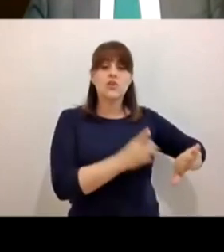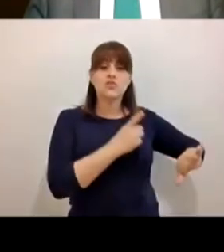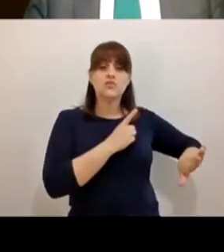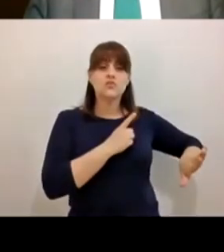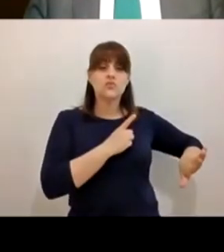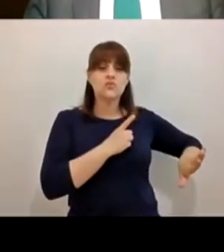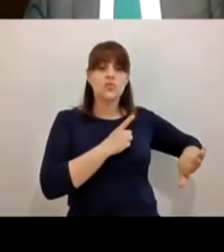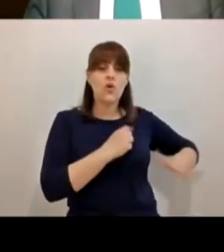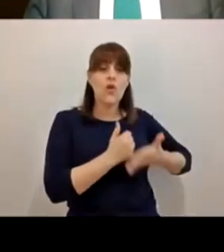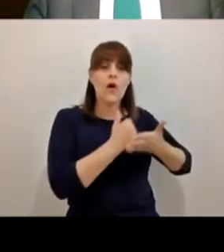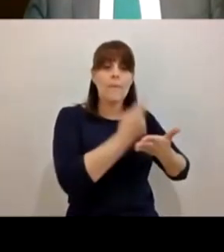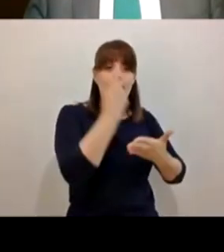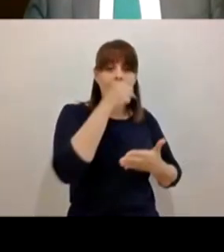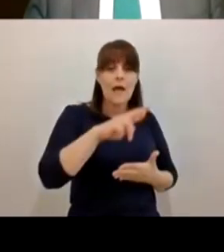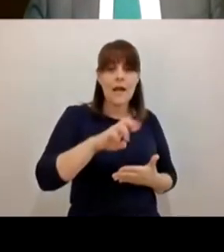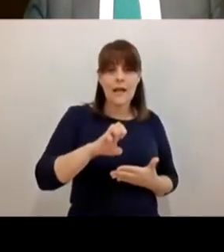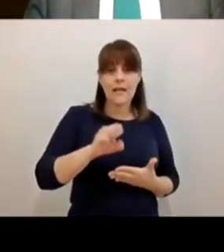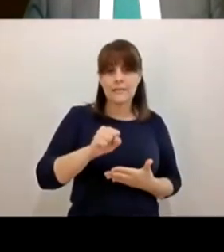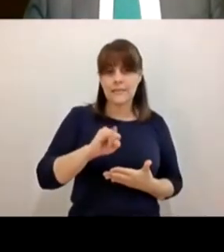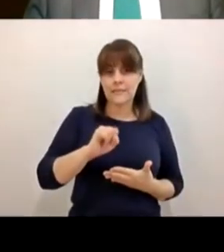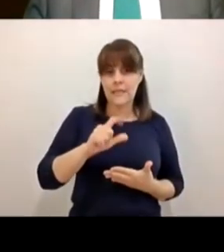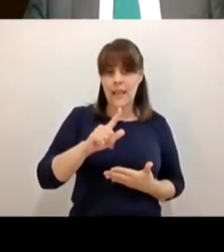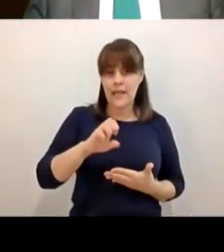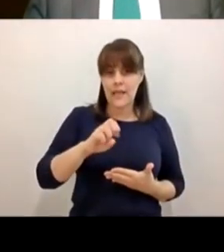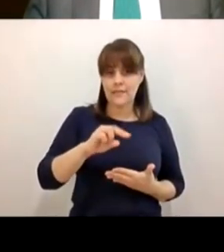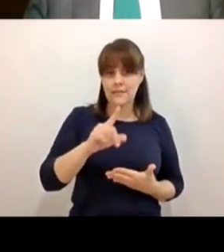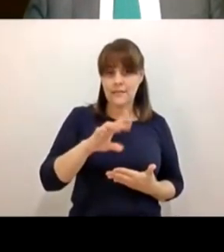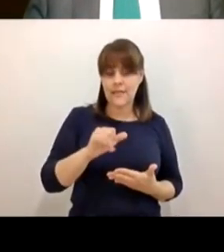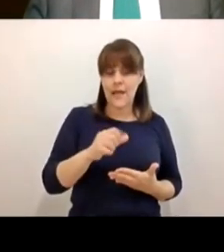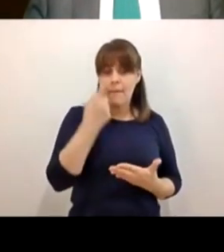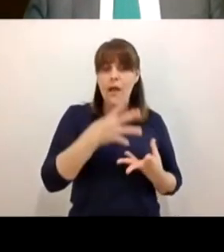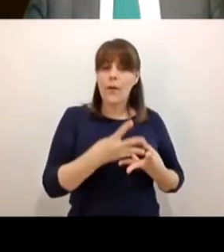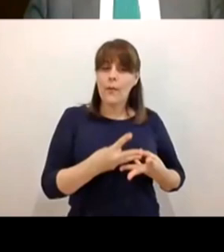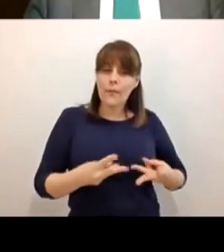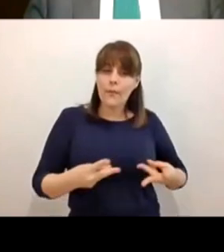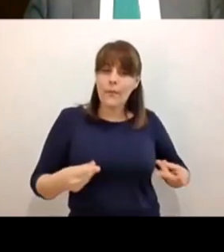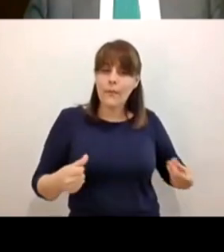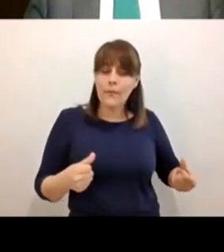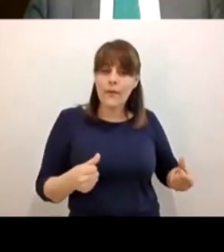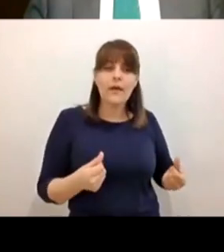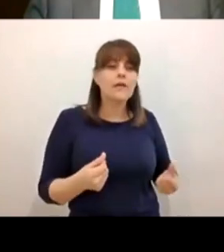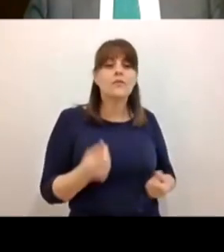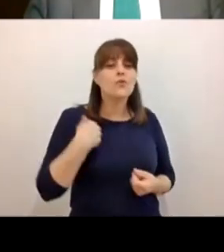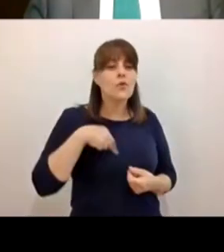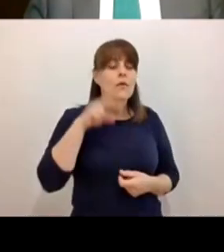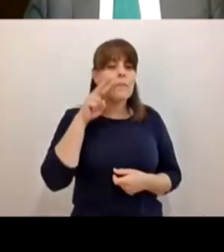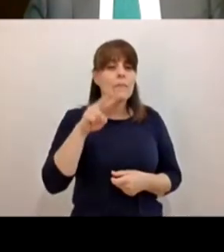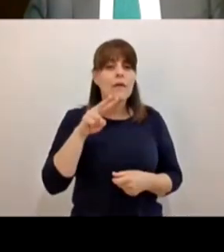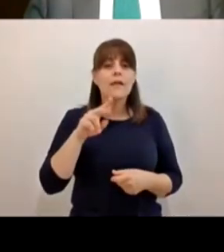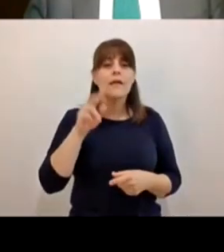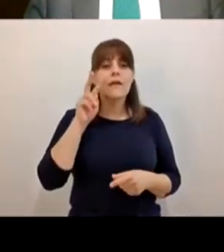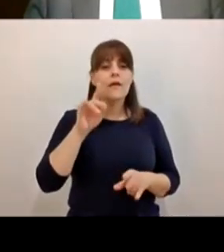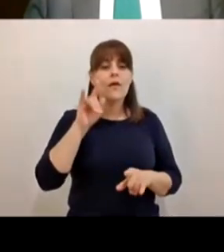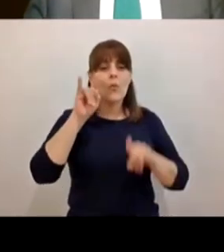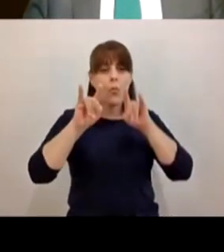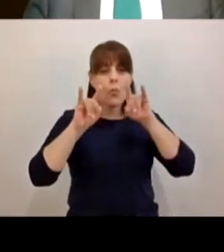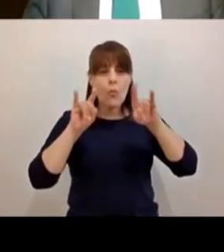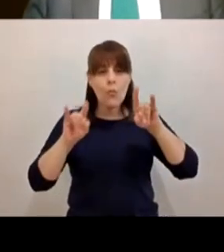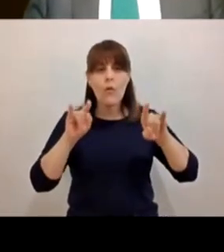desde la desconfianza hay una imagen que ha circulado de los niños en unos cuadritos este